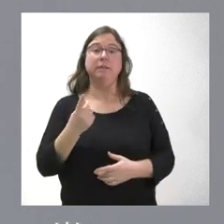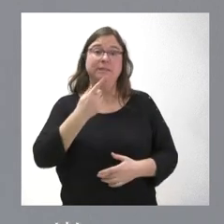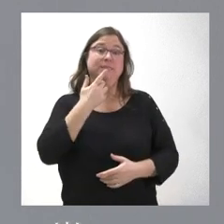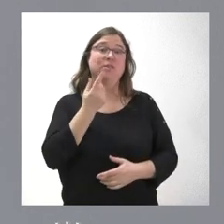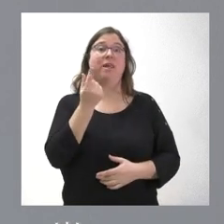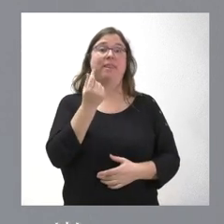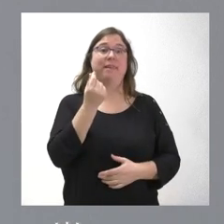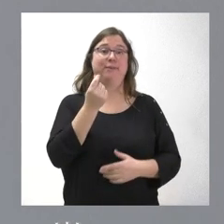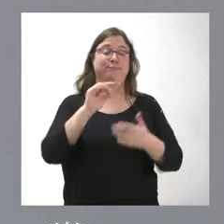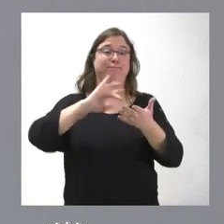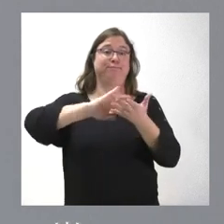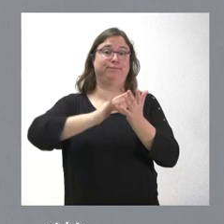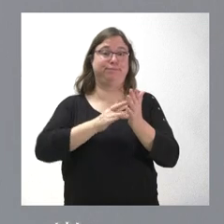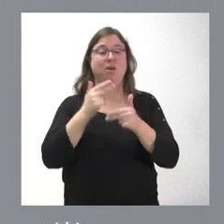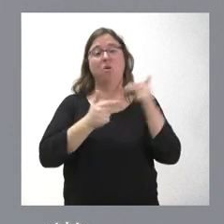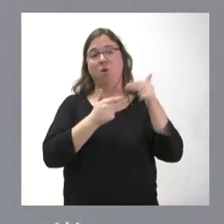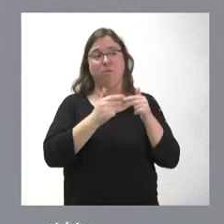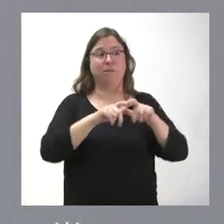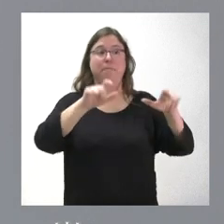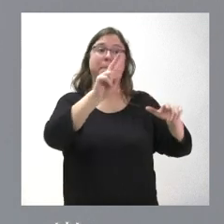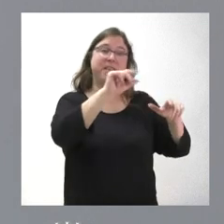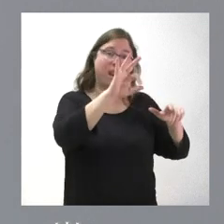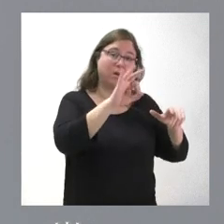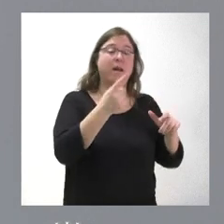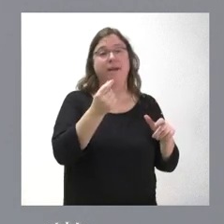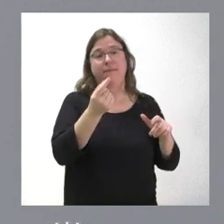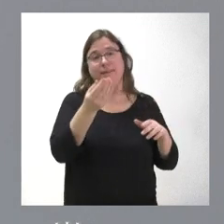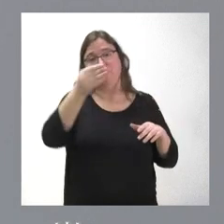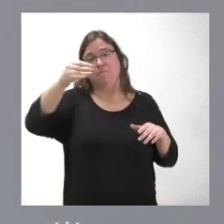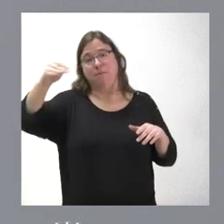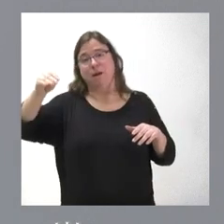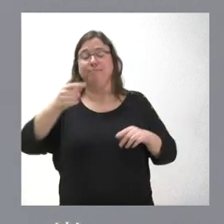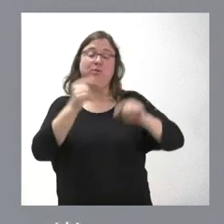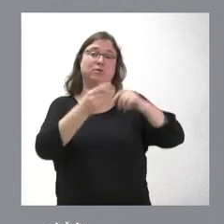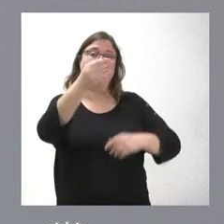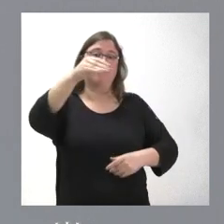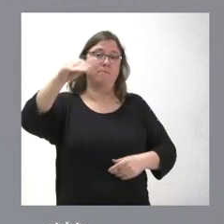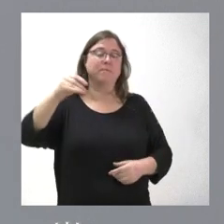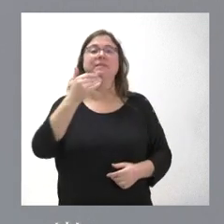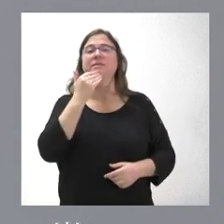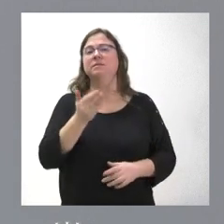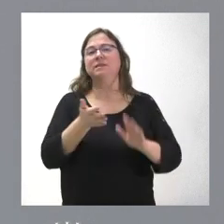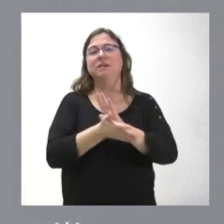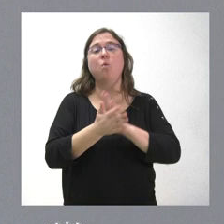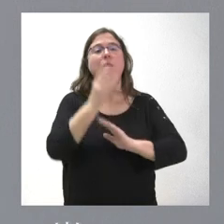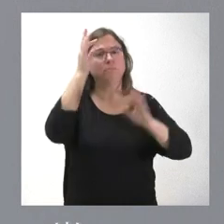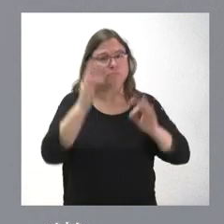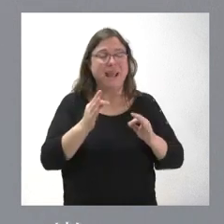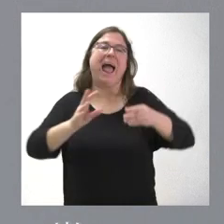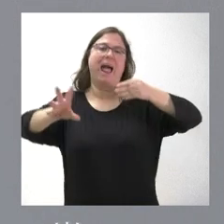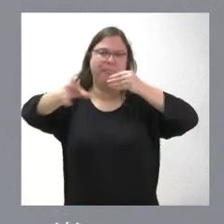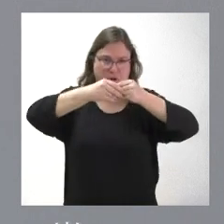los recursos por las obras que están en Villadangos del Páramo, pues hay que ir ampliando estos recursos. Lo que hacemos hoy es una aportación que es, le confirmo, adicional